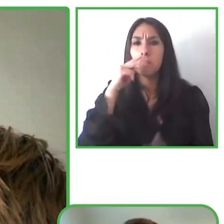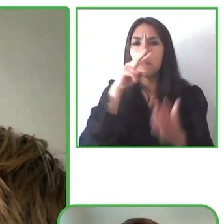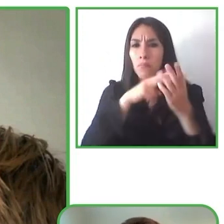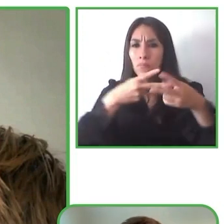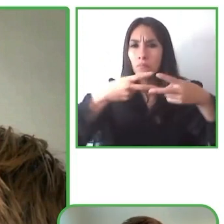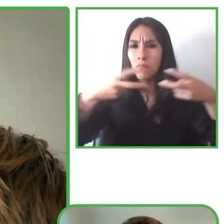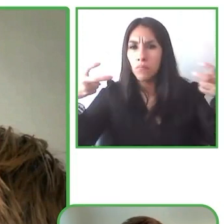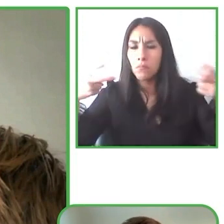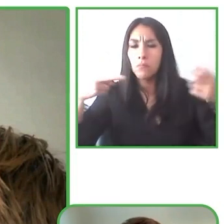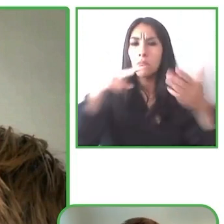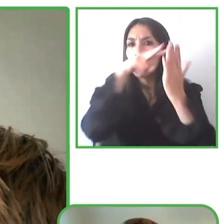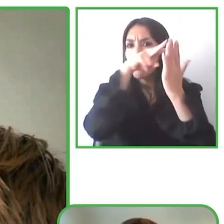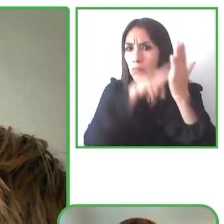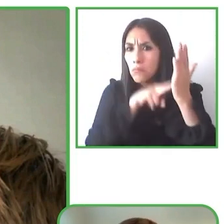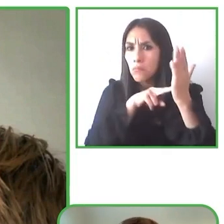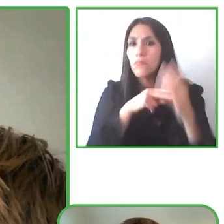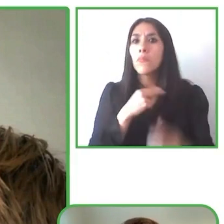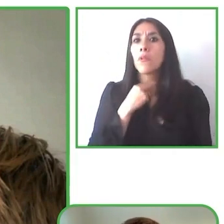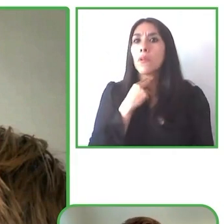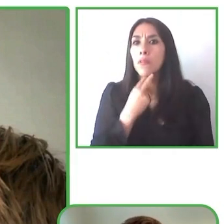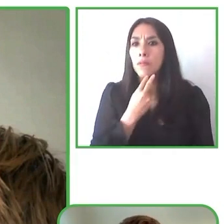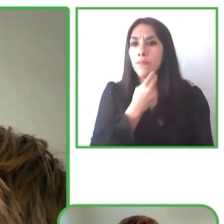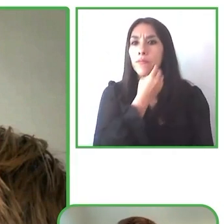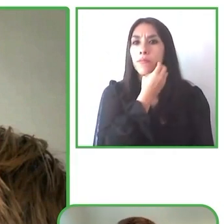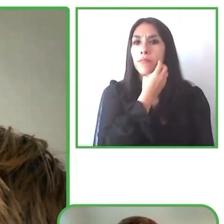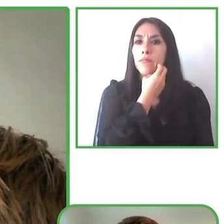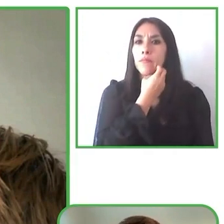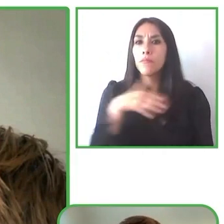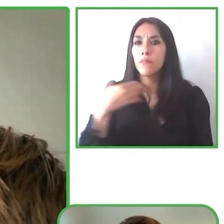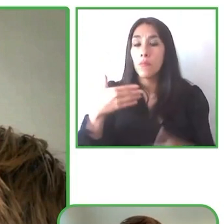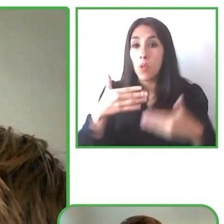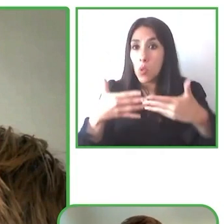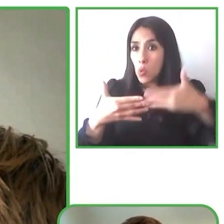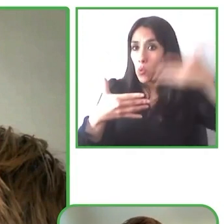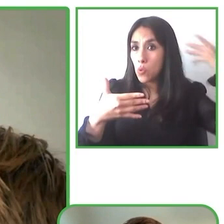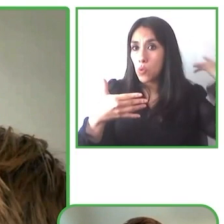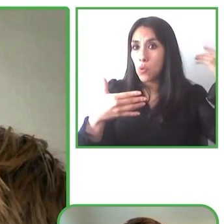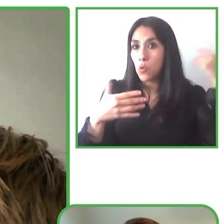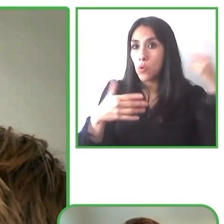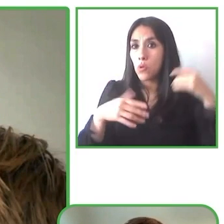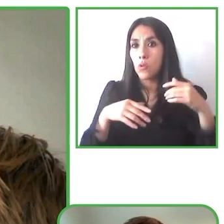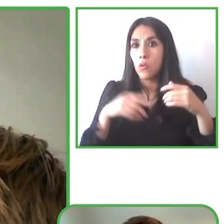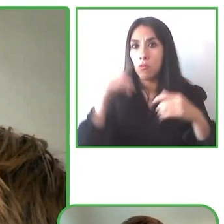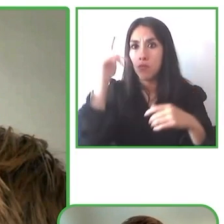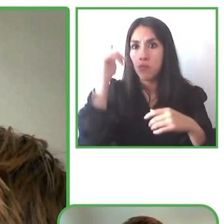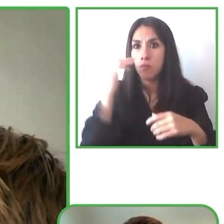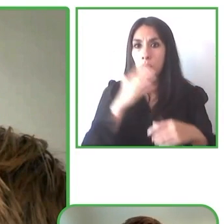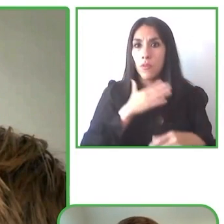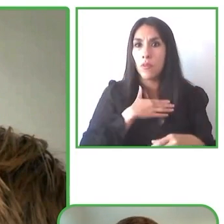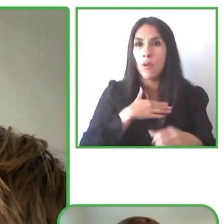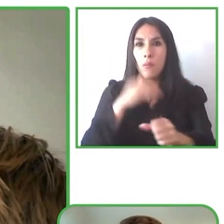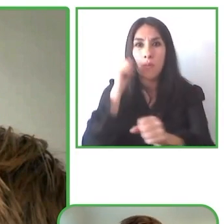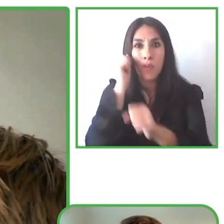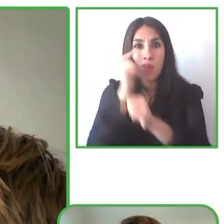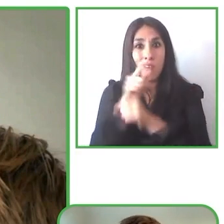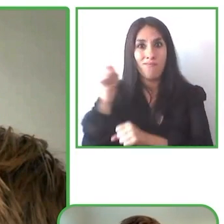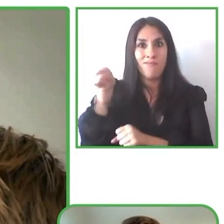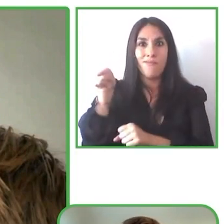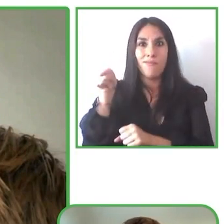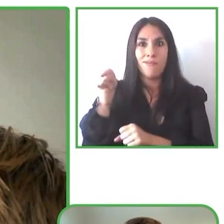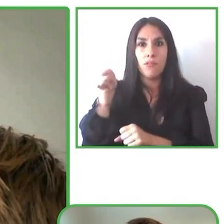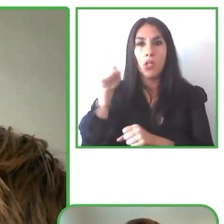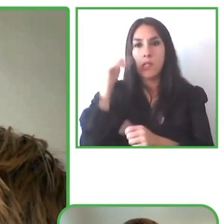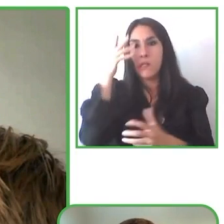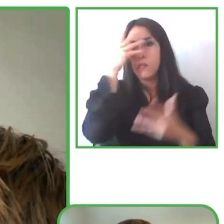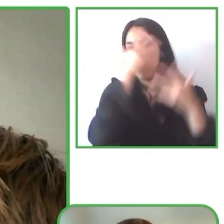porque mi hermanito tiene dislexia y típicamente estaríamos mirando una película en casa y